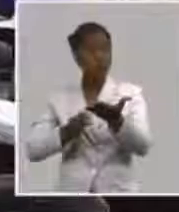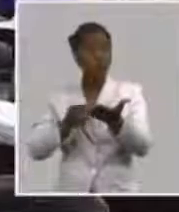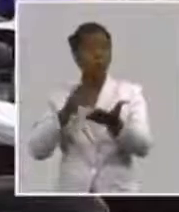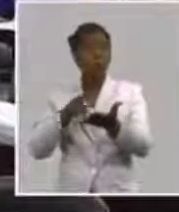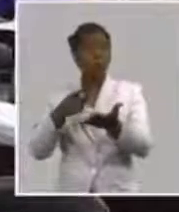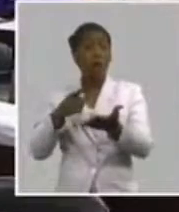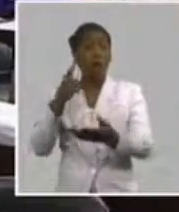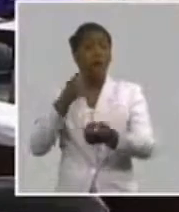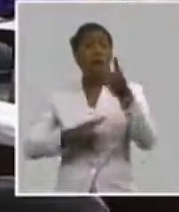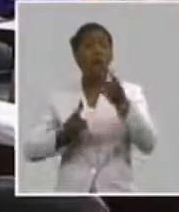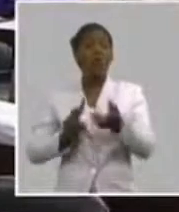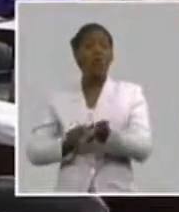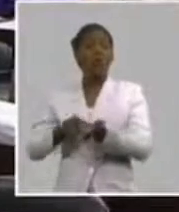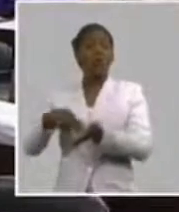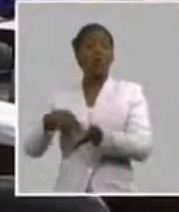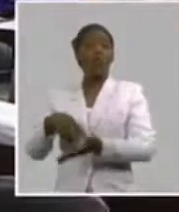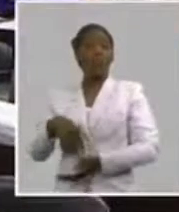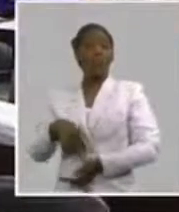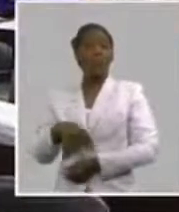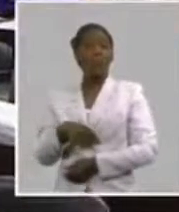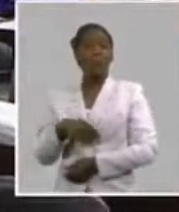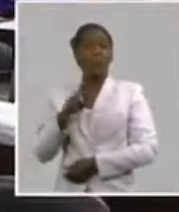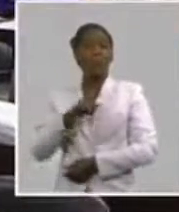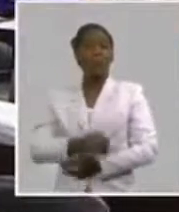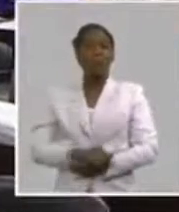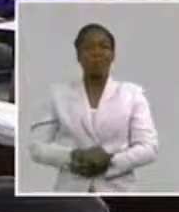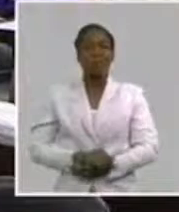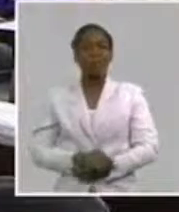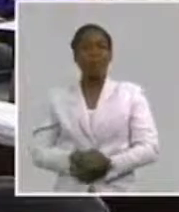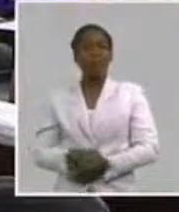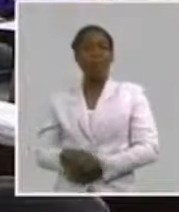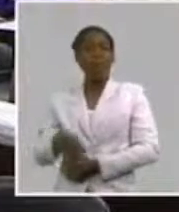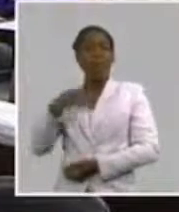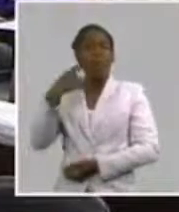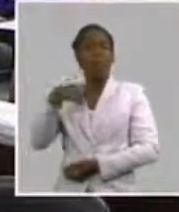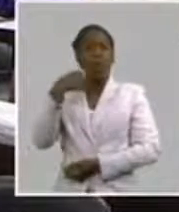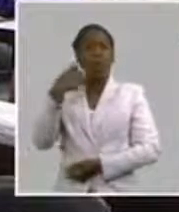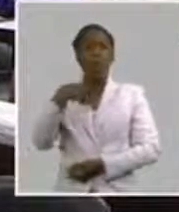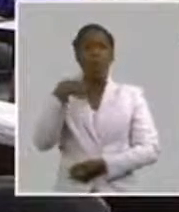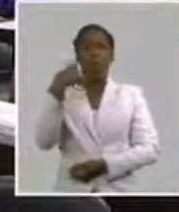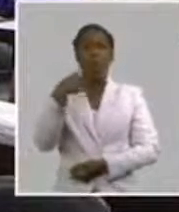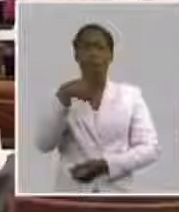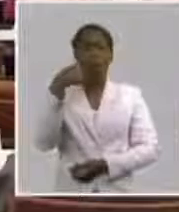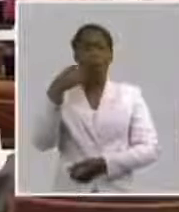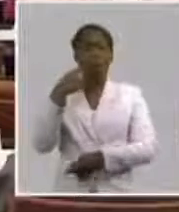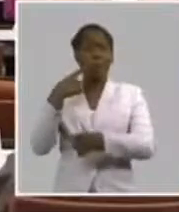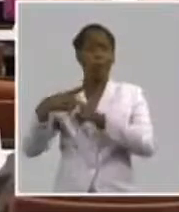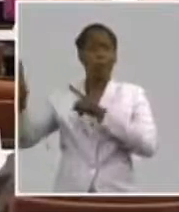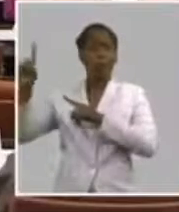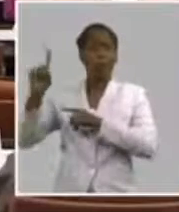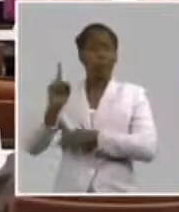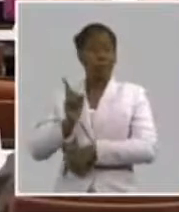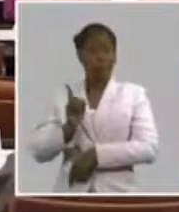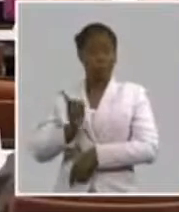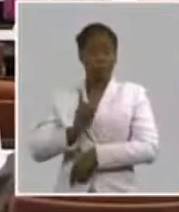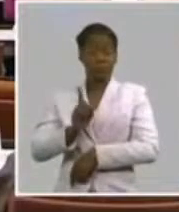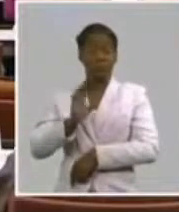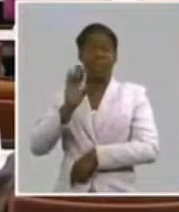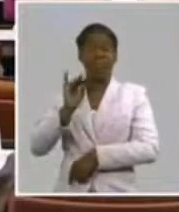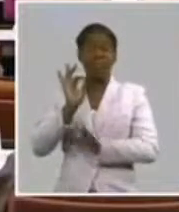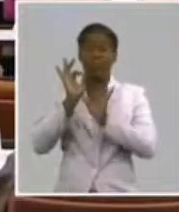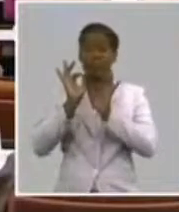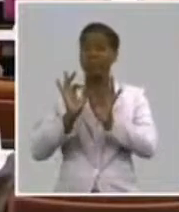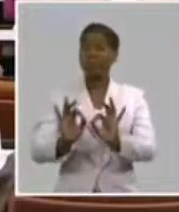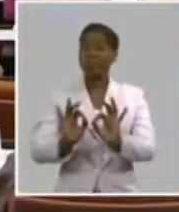cortaron la comunicación. O si nosotros llamamos a la gente a discutir, a las personas a discutir un